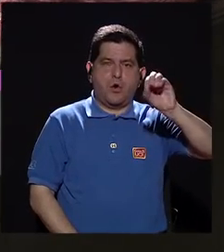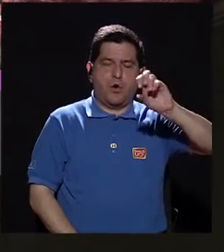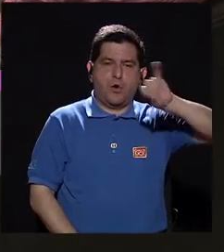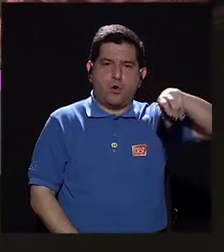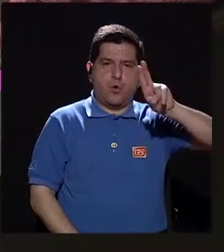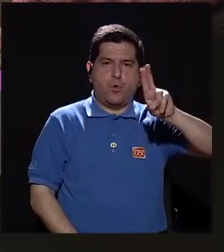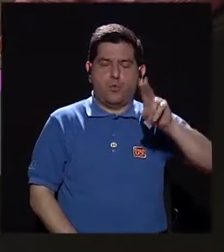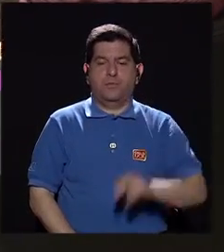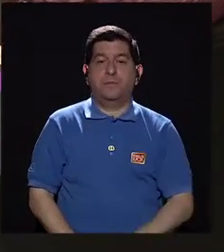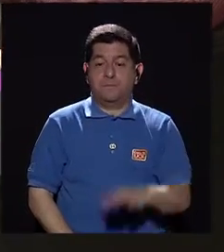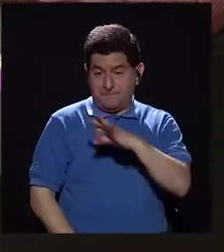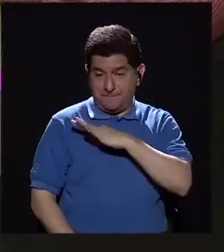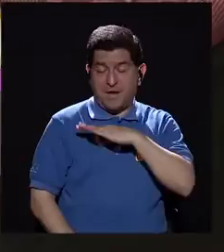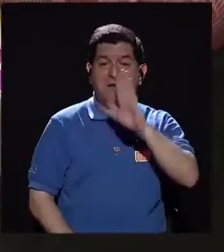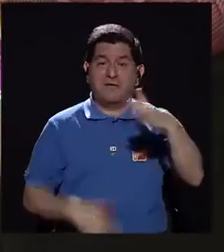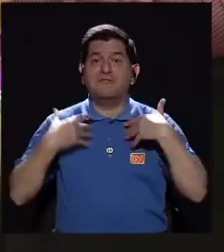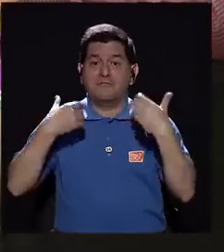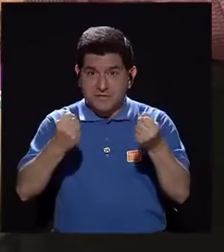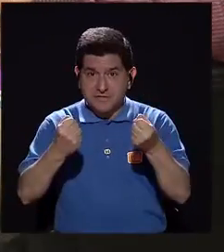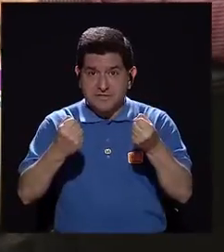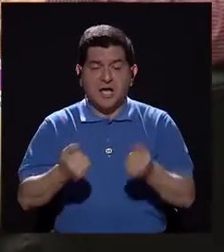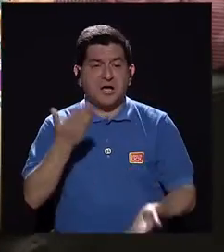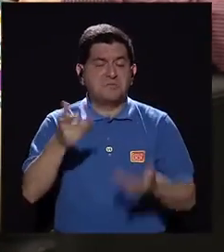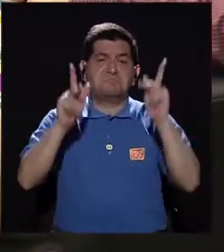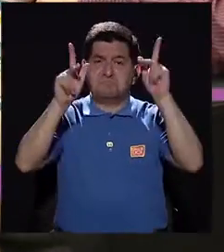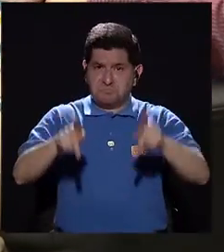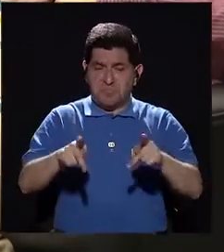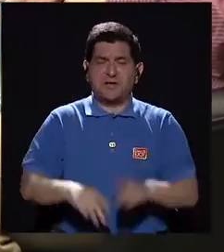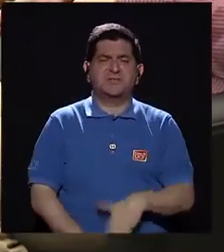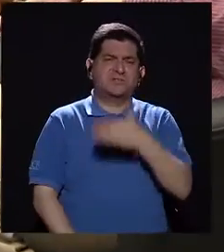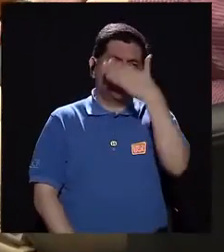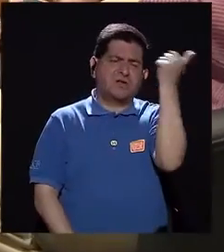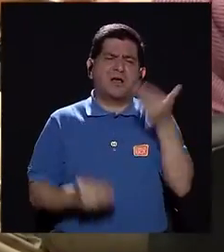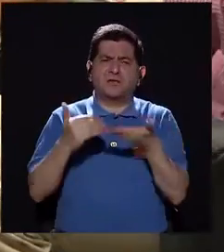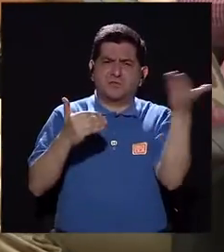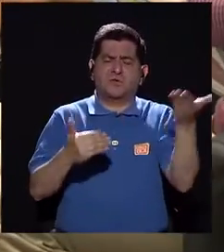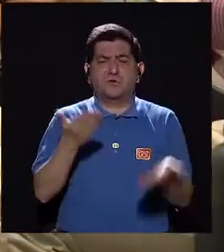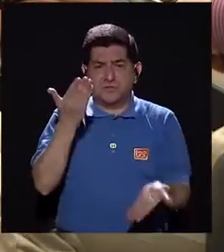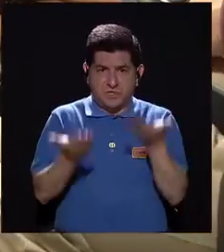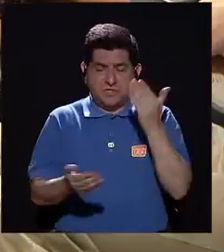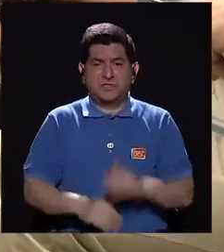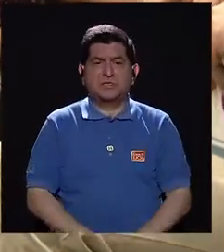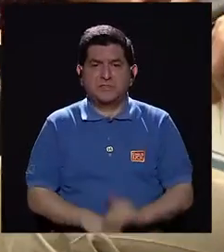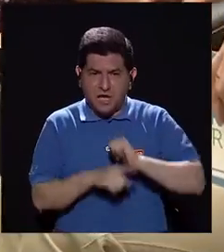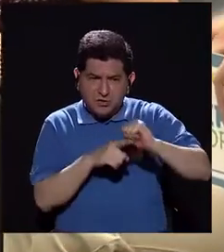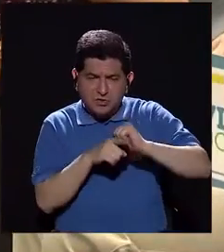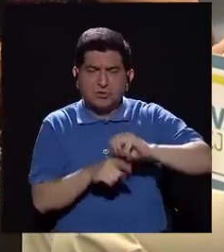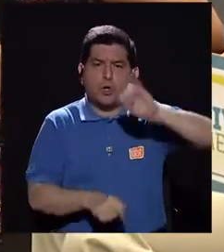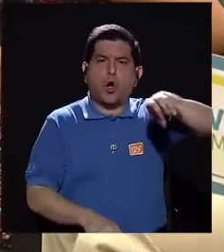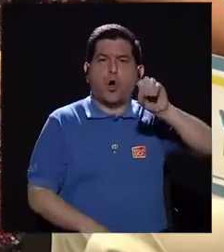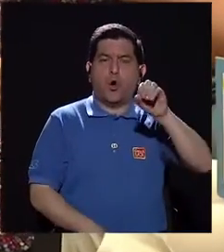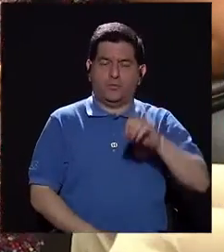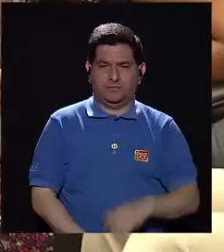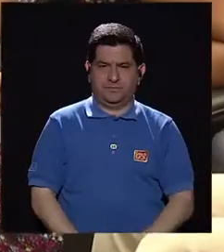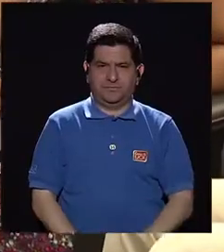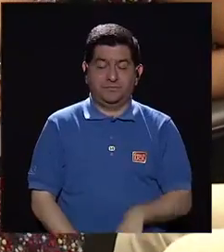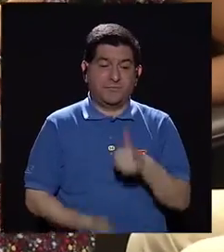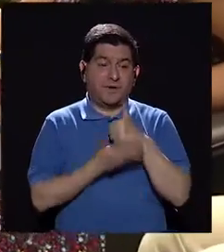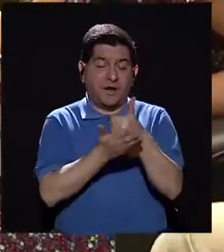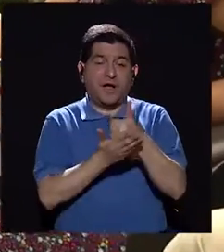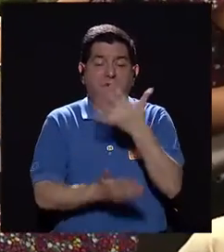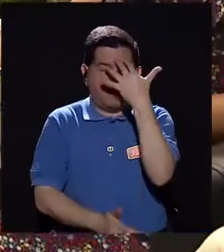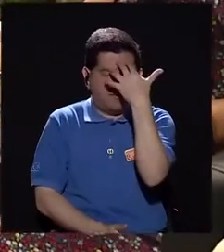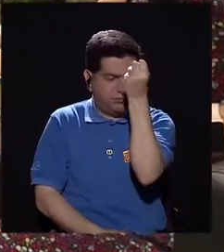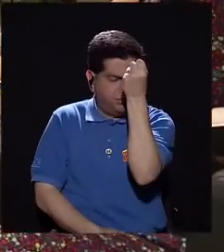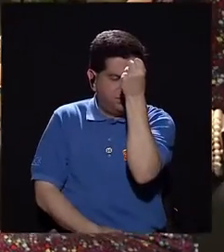¿Por qué? Porque va a traer beneficios a su salud. Entonces, tal vez las personas que se olviden mucho de las cosas, yo creo que deberían hacer un ejercicio con jo. ¿Por qué? Porque